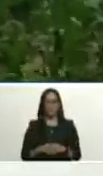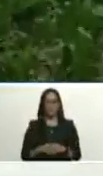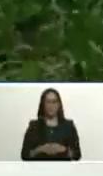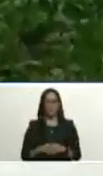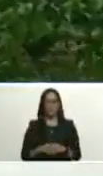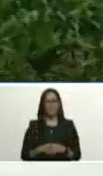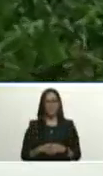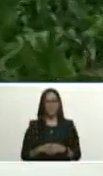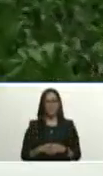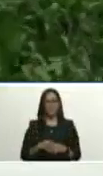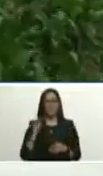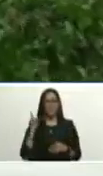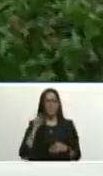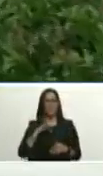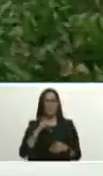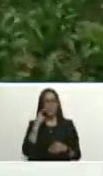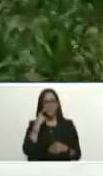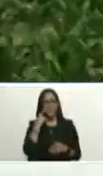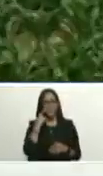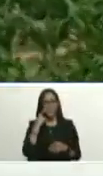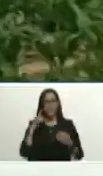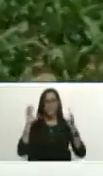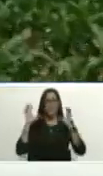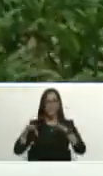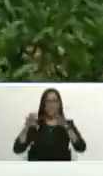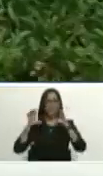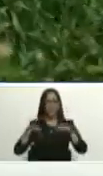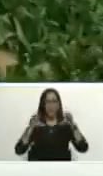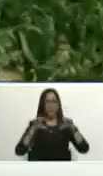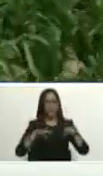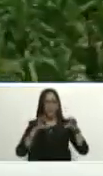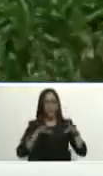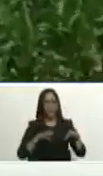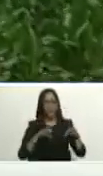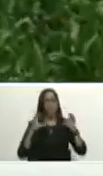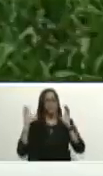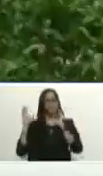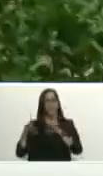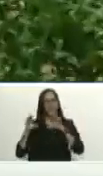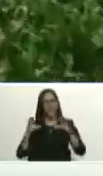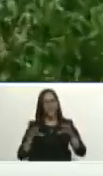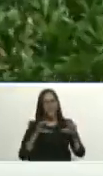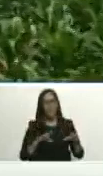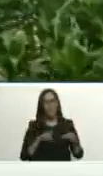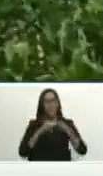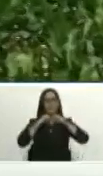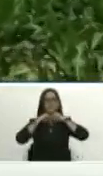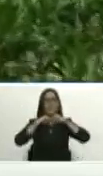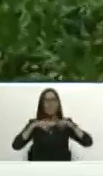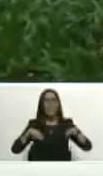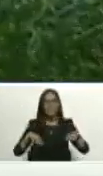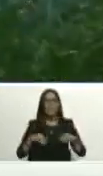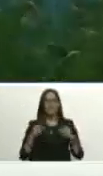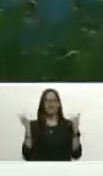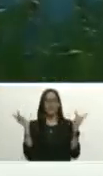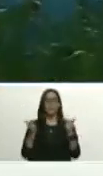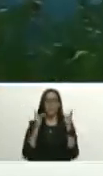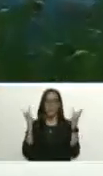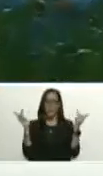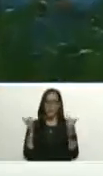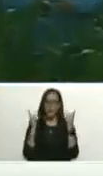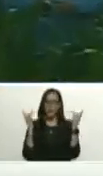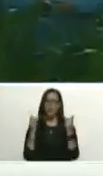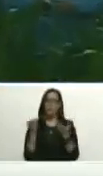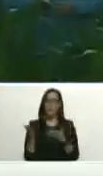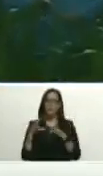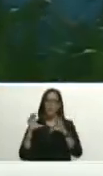ahí está mira les cayó la lluvia y la lluvia es bendiciones para la prosperidad para eso